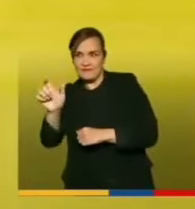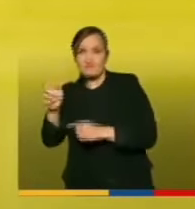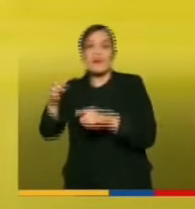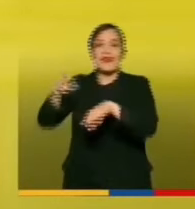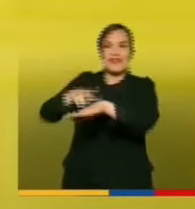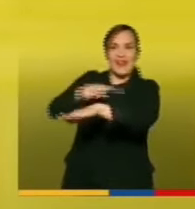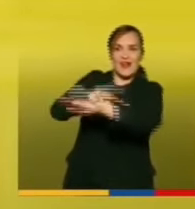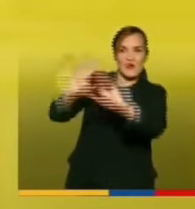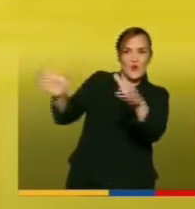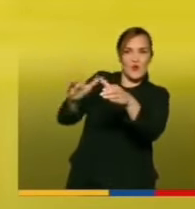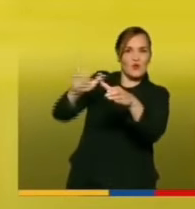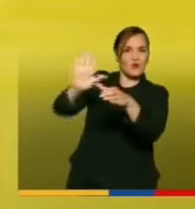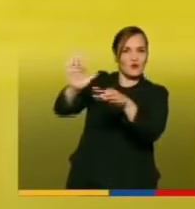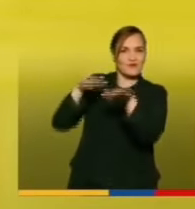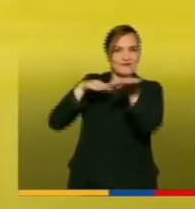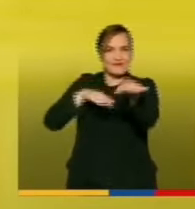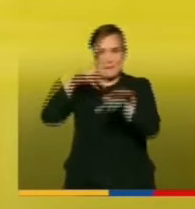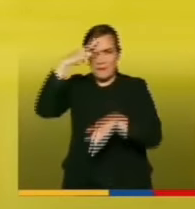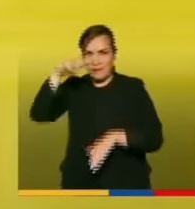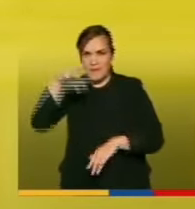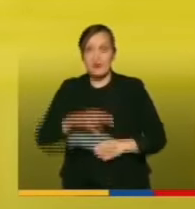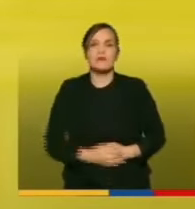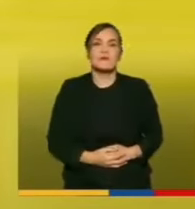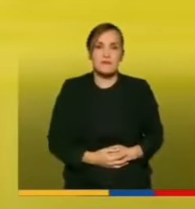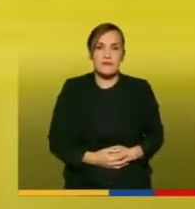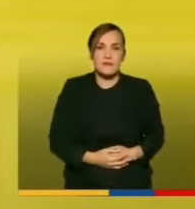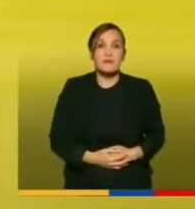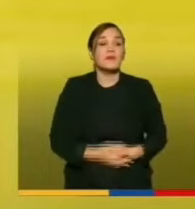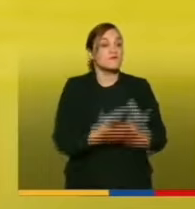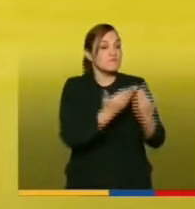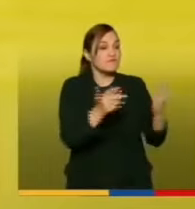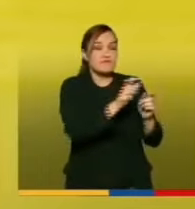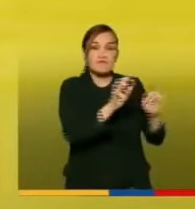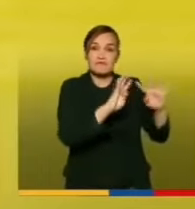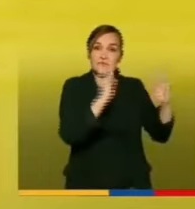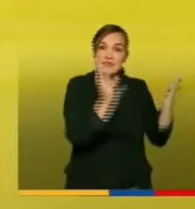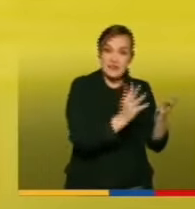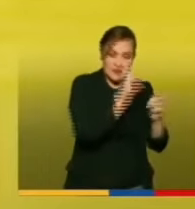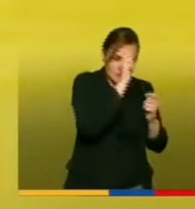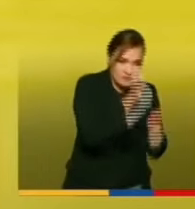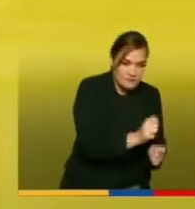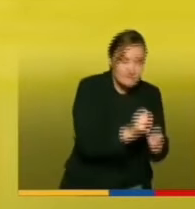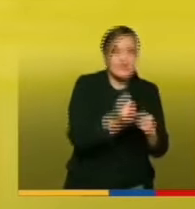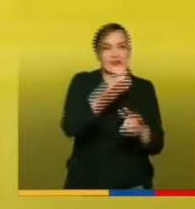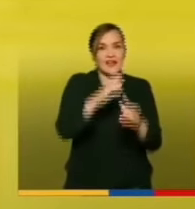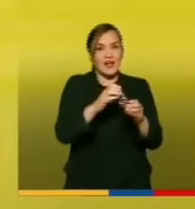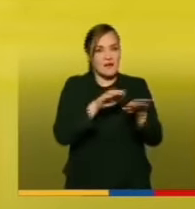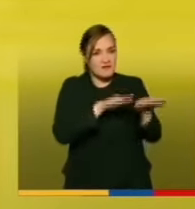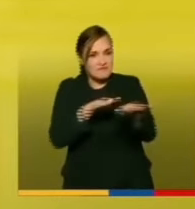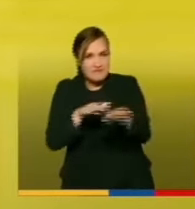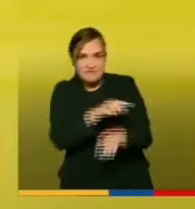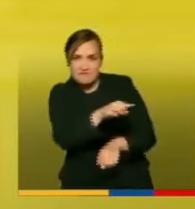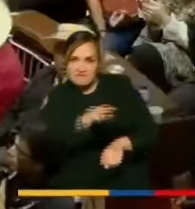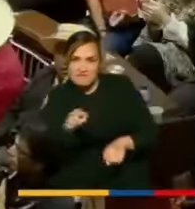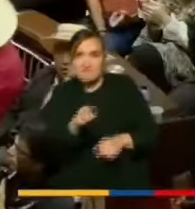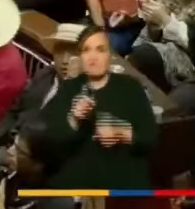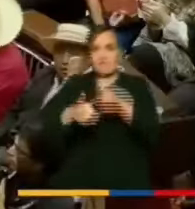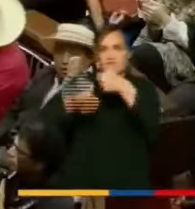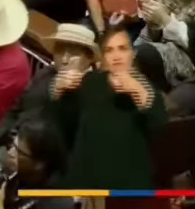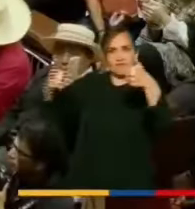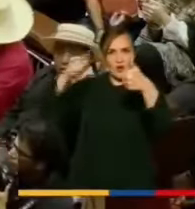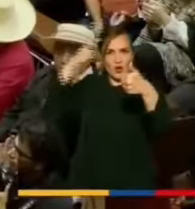acompaña, honorables senadores de la República y representantes a la Cámara, altos funcionarios del Gobierno,